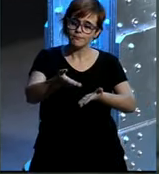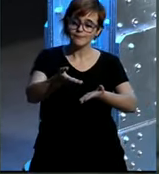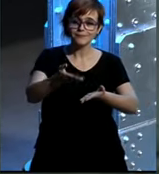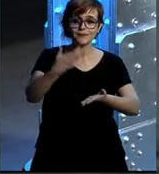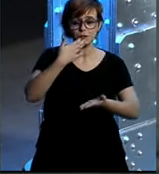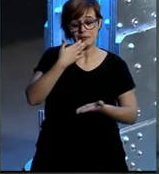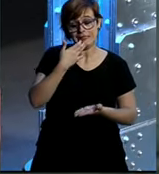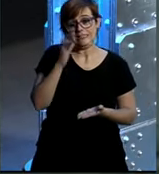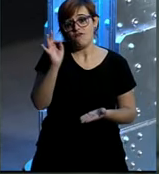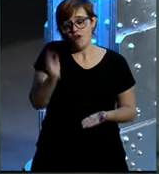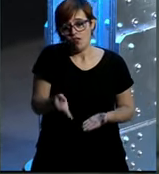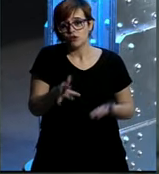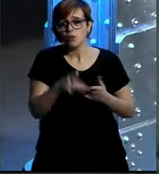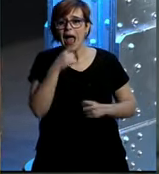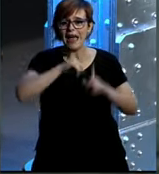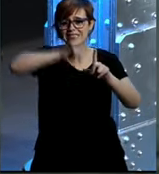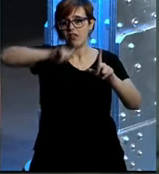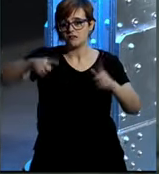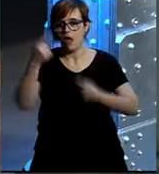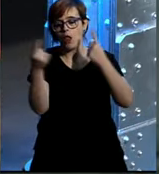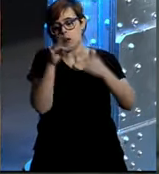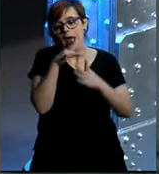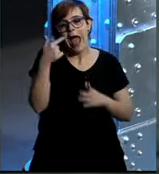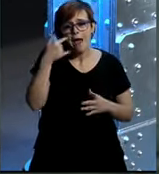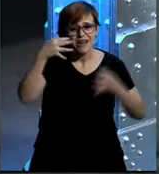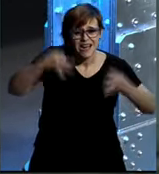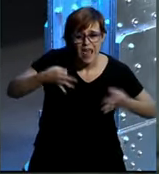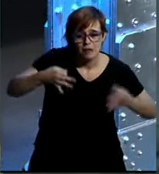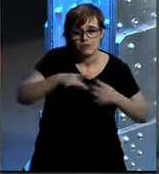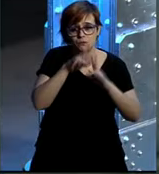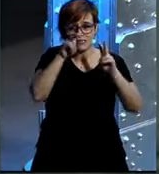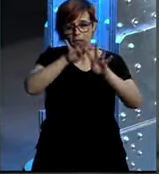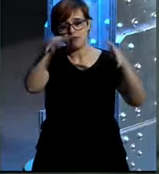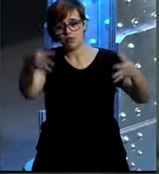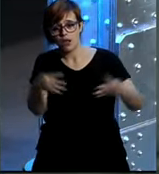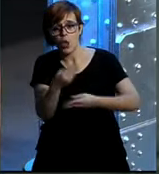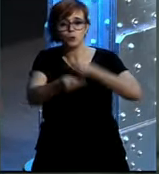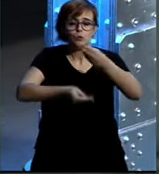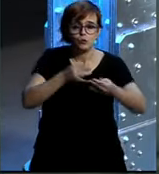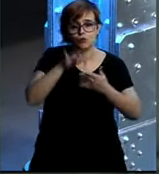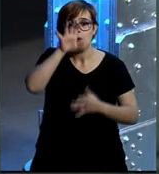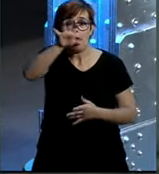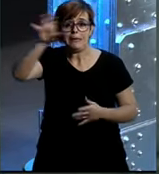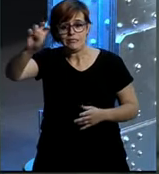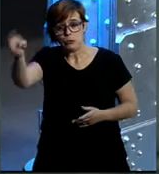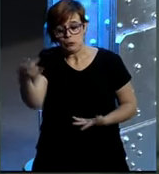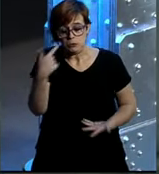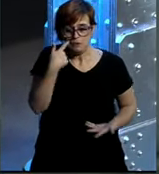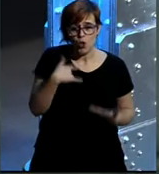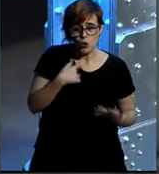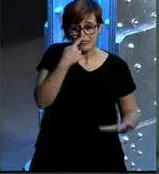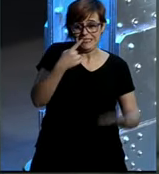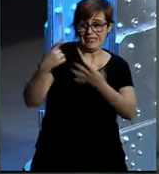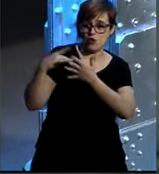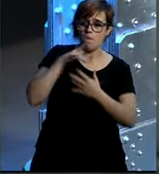a pesar de que muchas estadísticas dicen que España no tenemos el índice de penetración de Internet que hay en otros países, yo vengo de estar seis